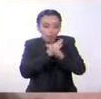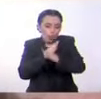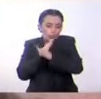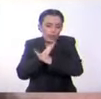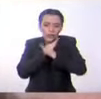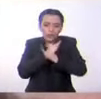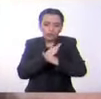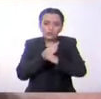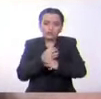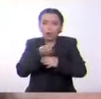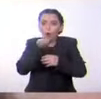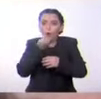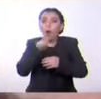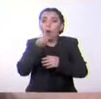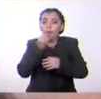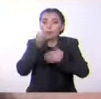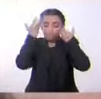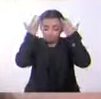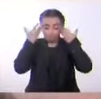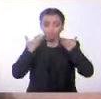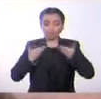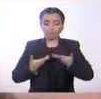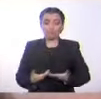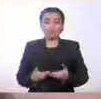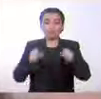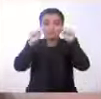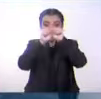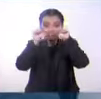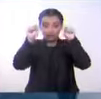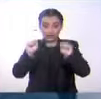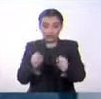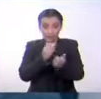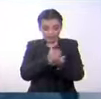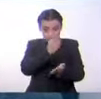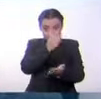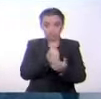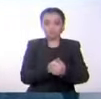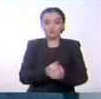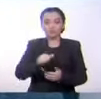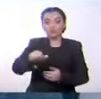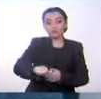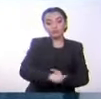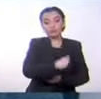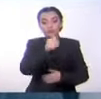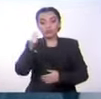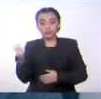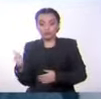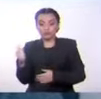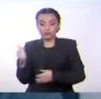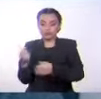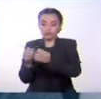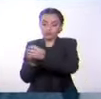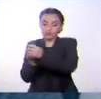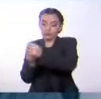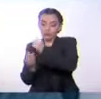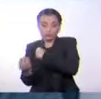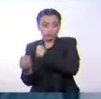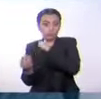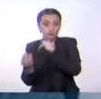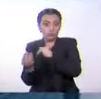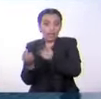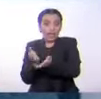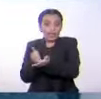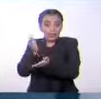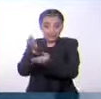reforzar sus sistemas inmunes. En el caso de los animales ovíparos,